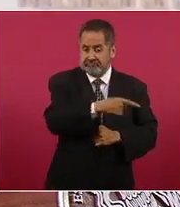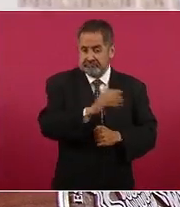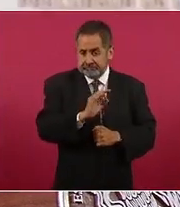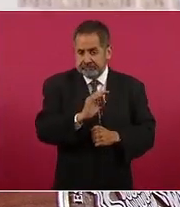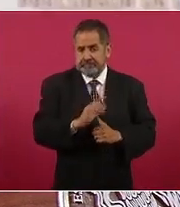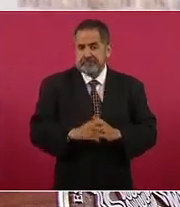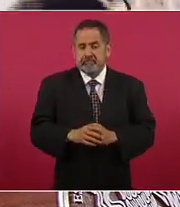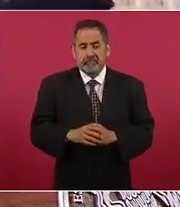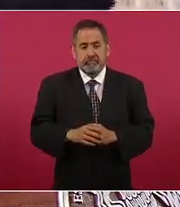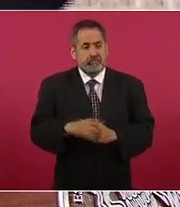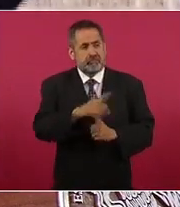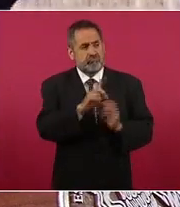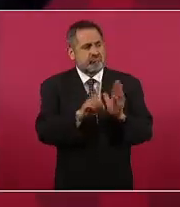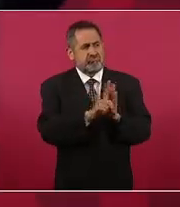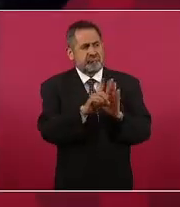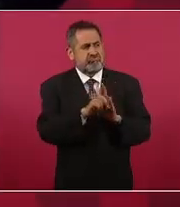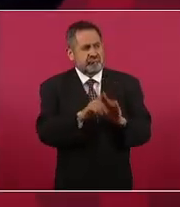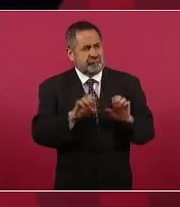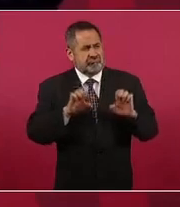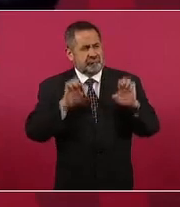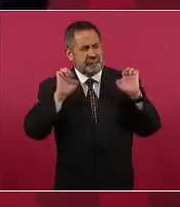tiene un departamento